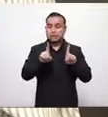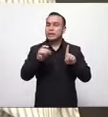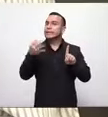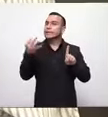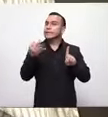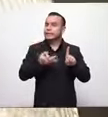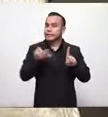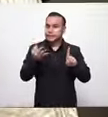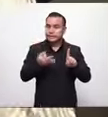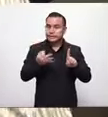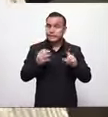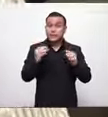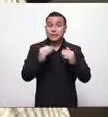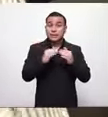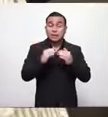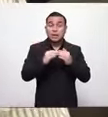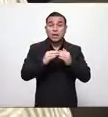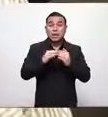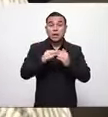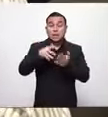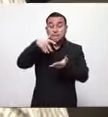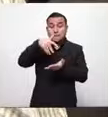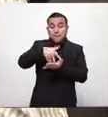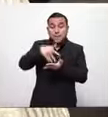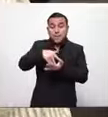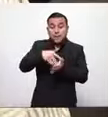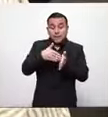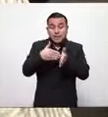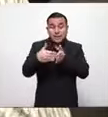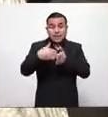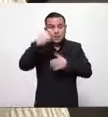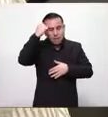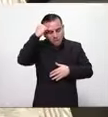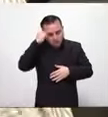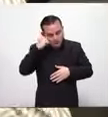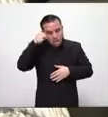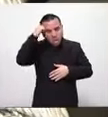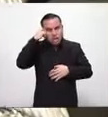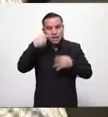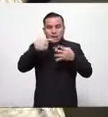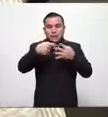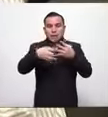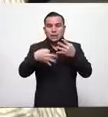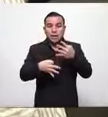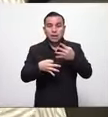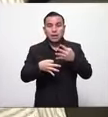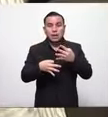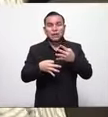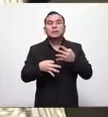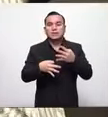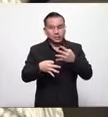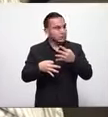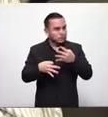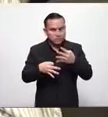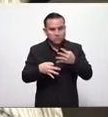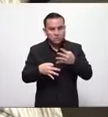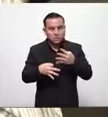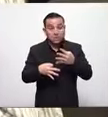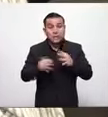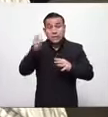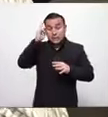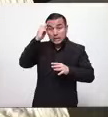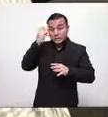y que el pueblo comience a aprender que con leyes o sin leyes el